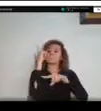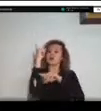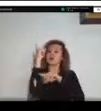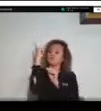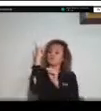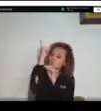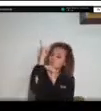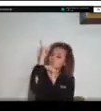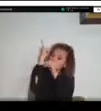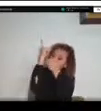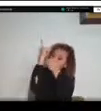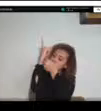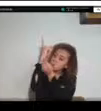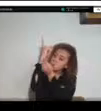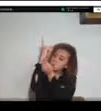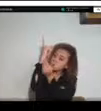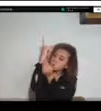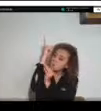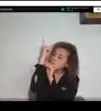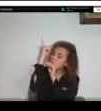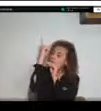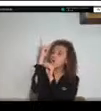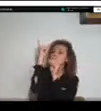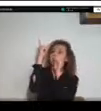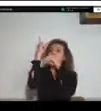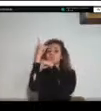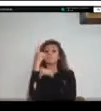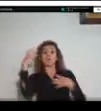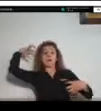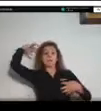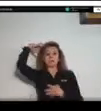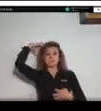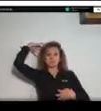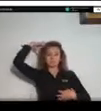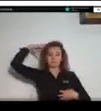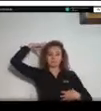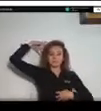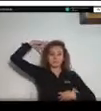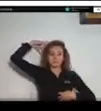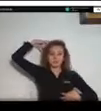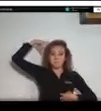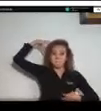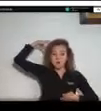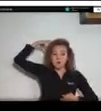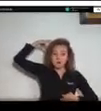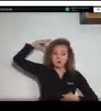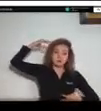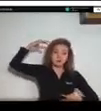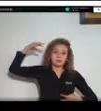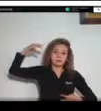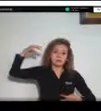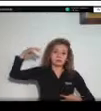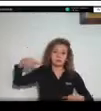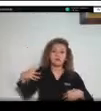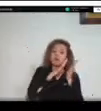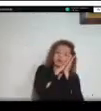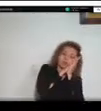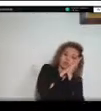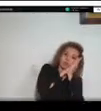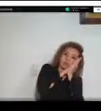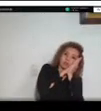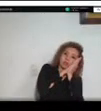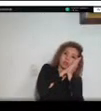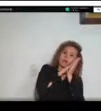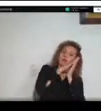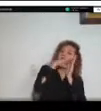primates como un mono maicero o el mono fraile duerme encima de sus ojos hay escarabajos que se alimentan de su